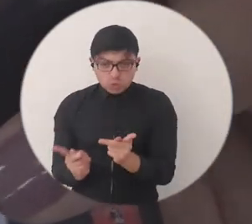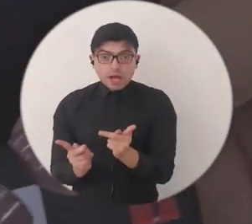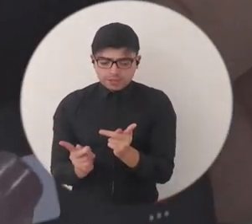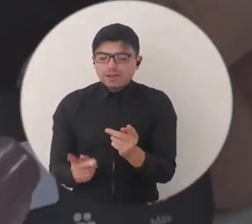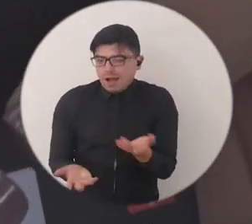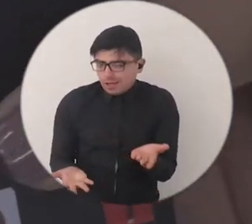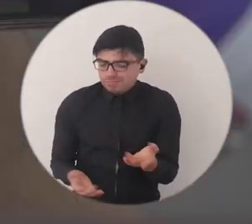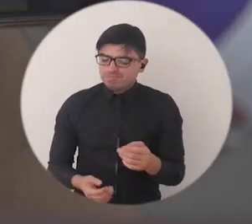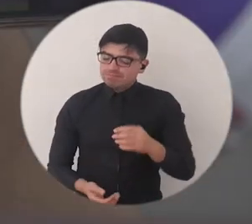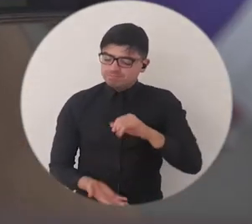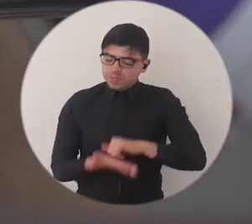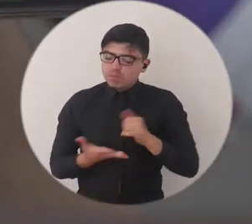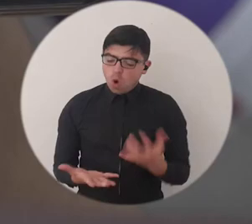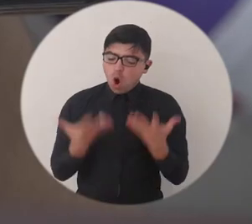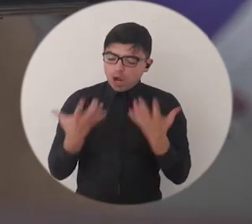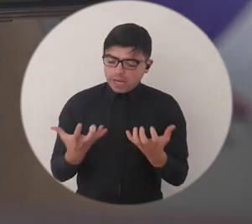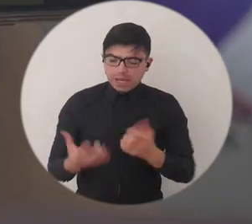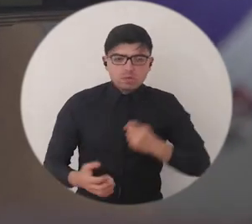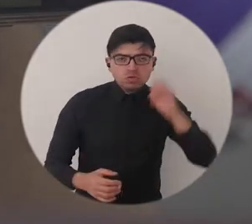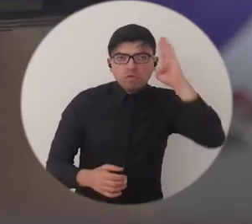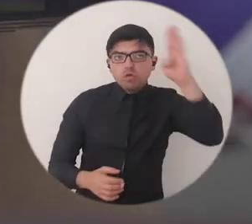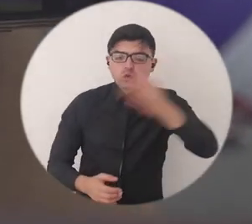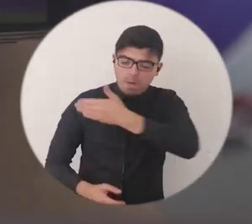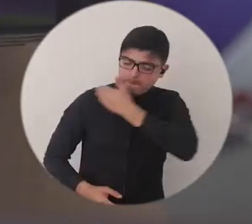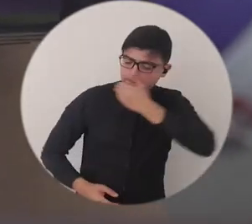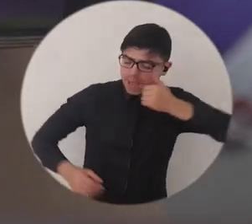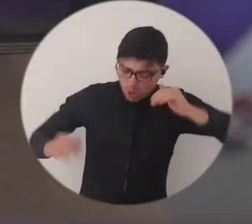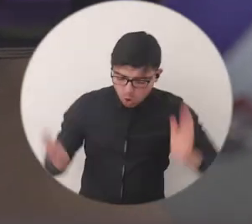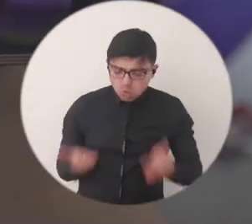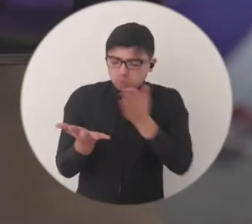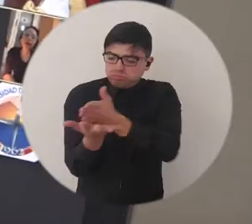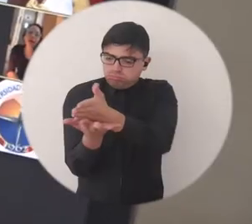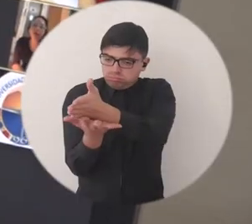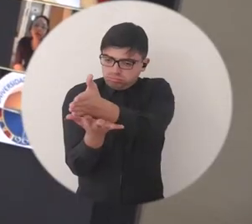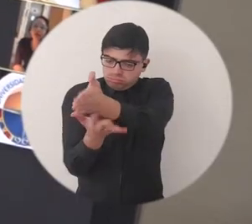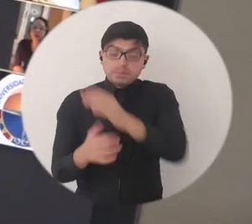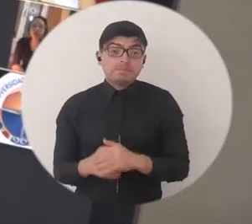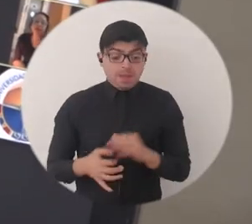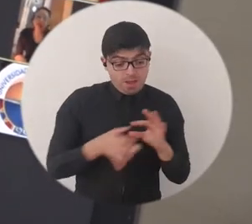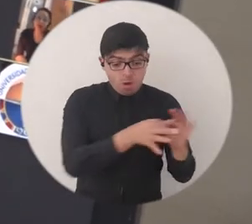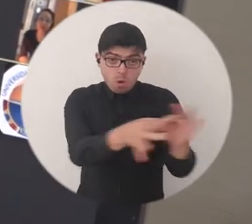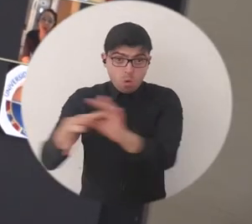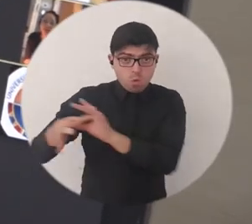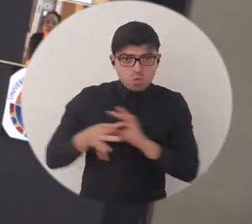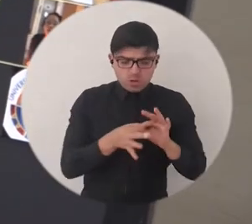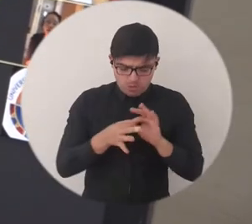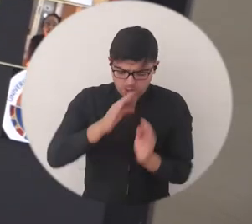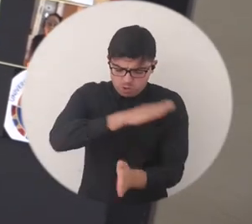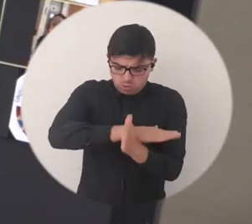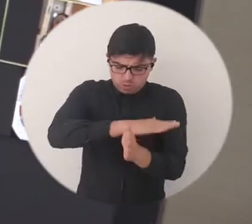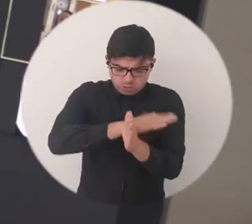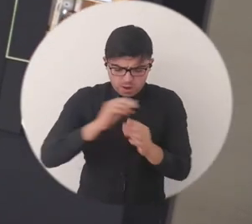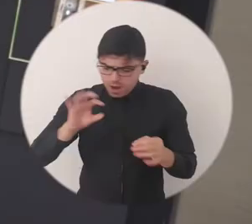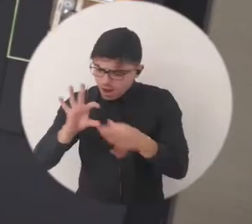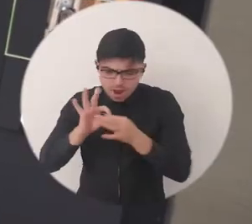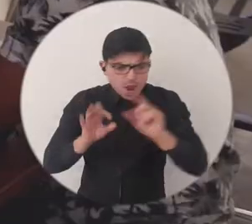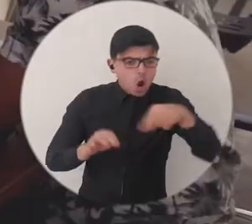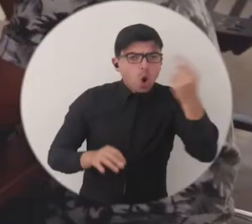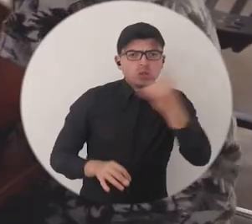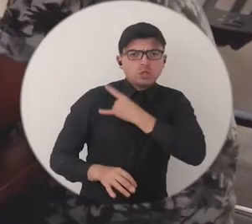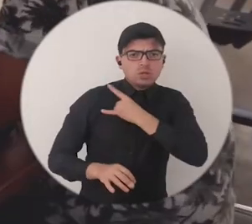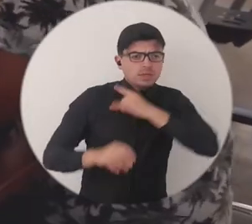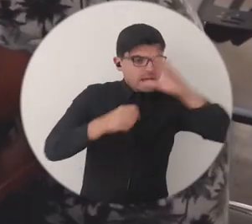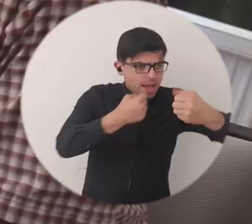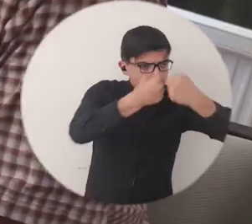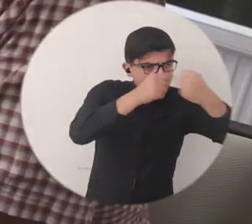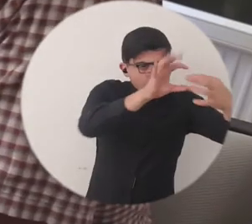los que queremos buscar un mejor futuro para nuestra carrera unirse y seguir construyendo esos enlaces con otras universidades,